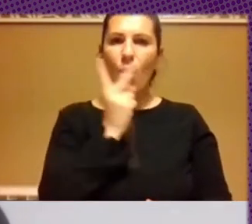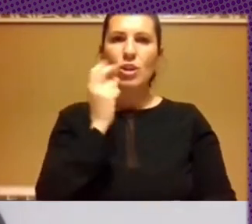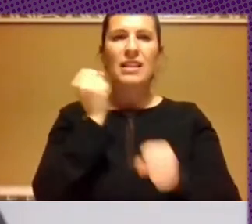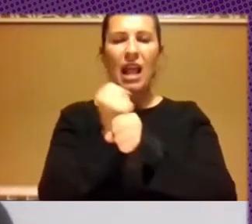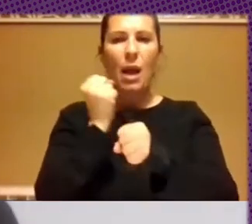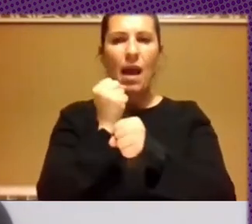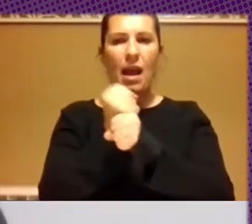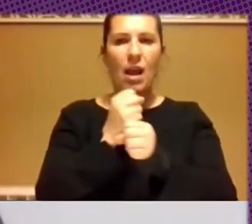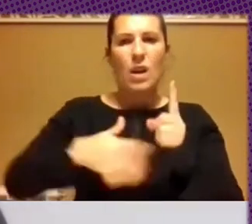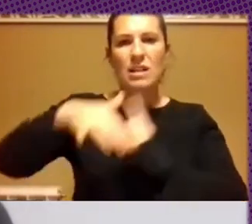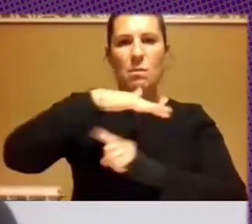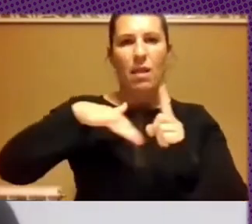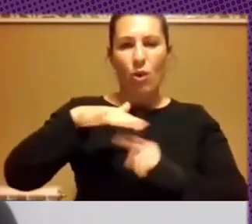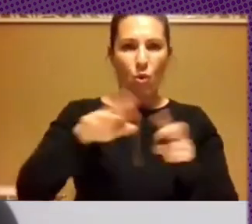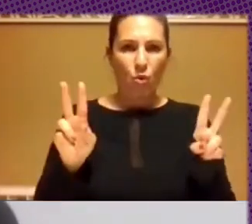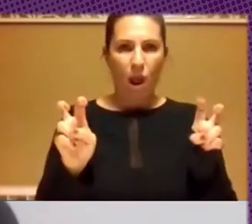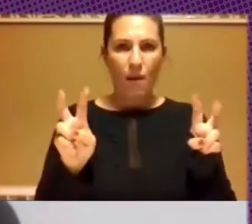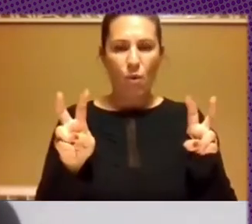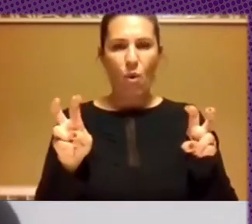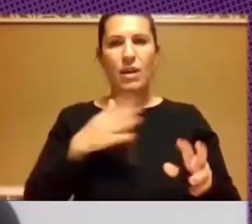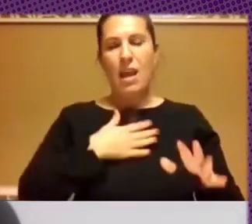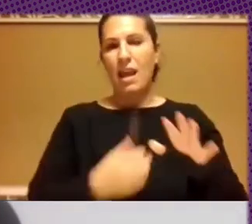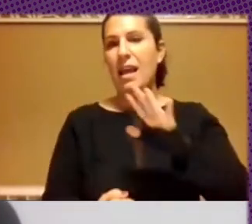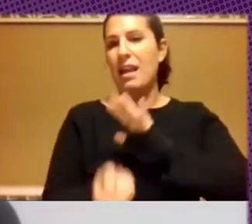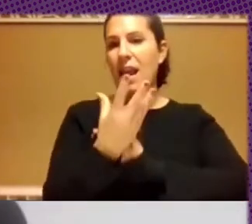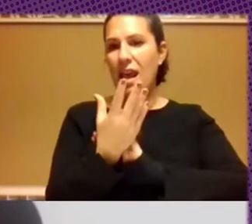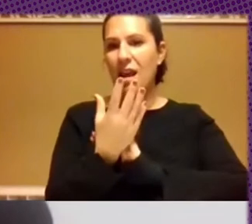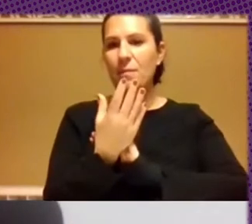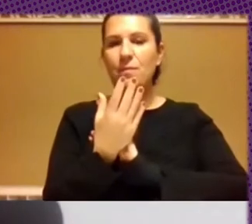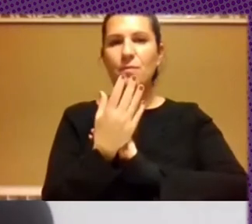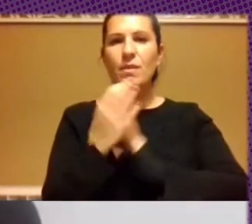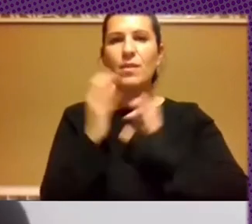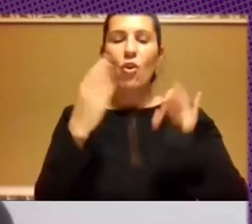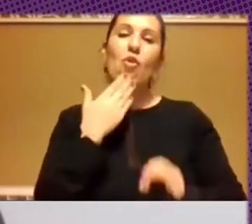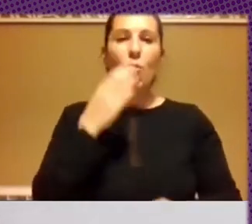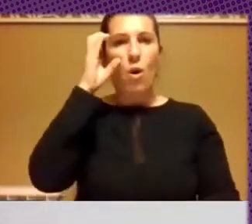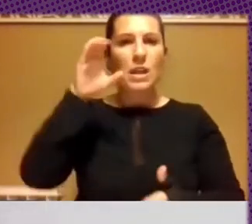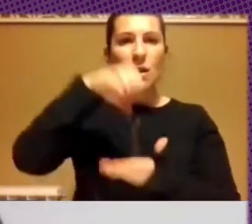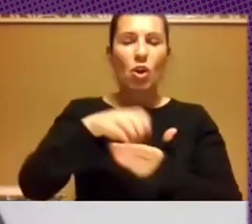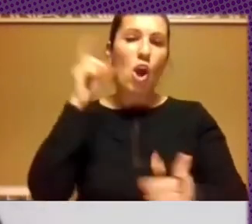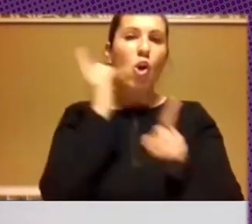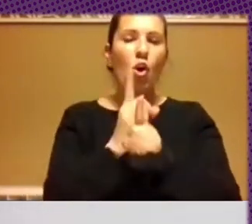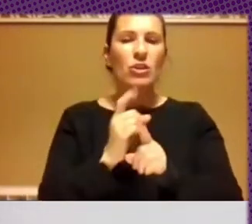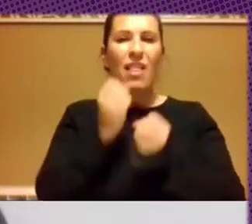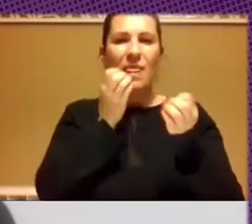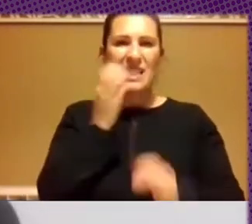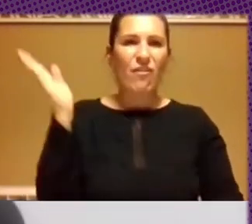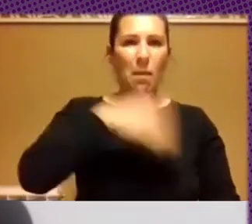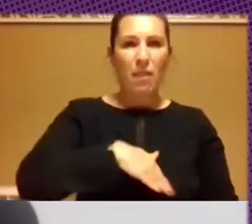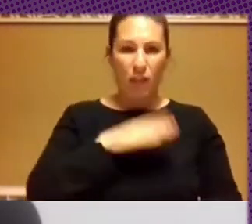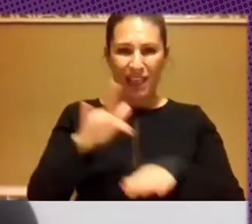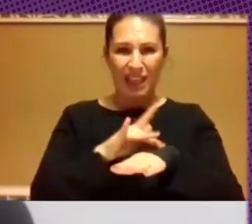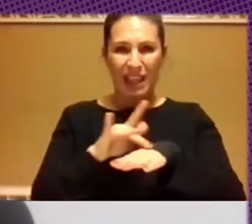espacio nuevo que estamos generando justamente como Observatorio contra la Desinformación Digital, también con la